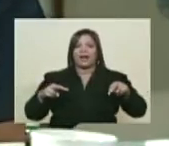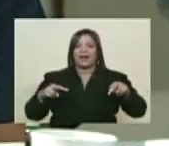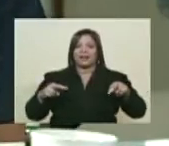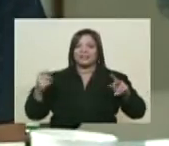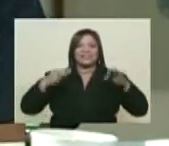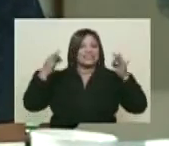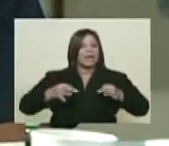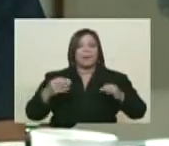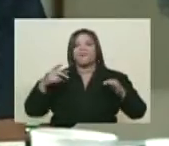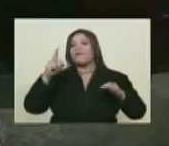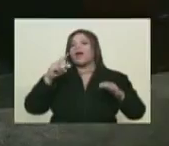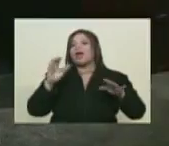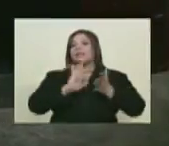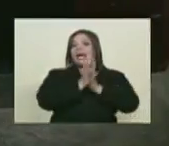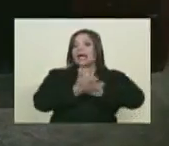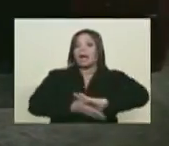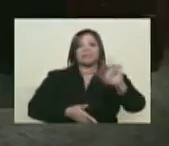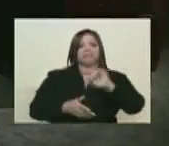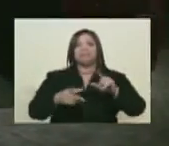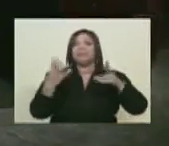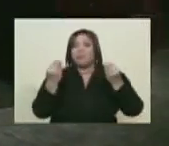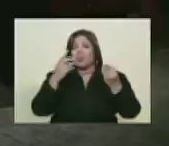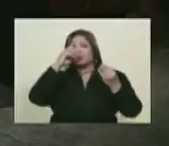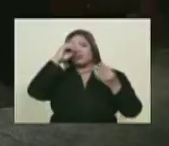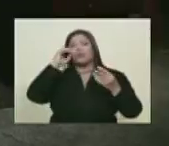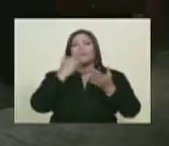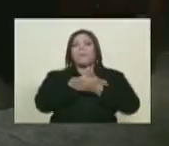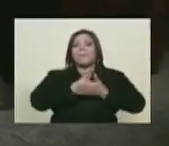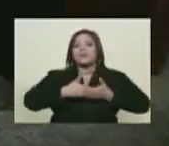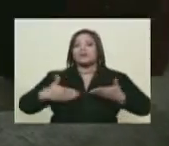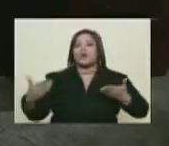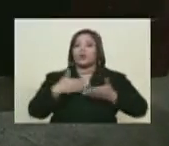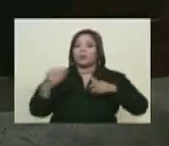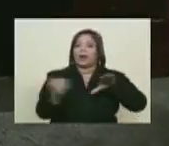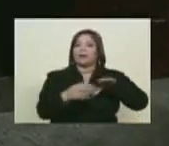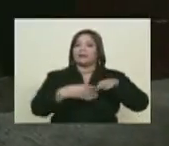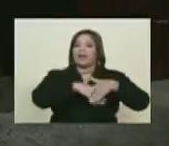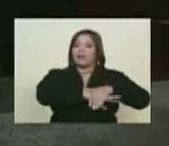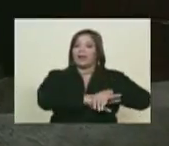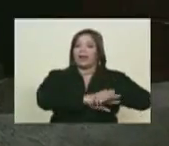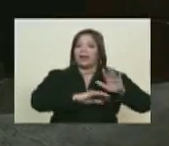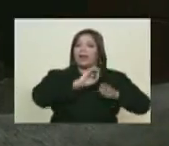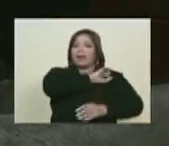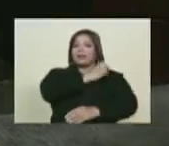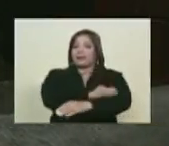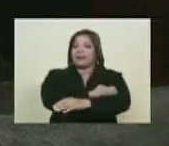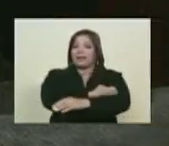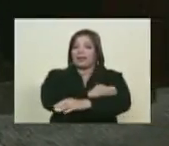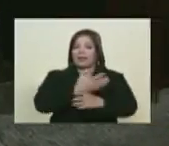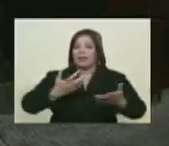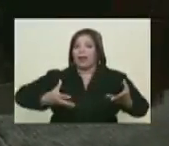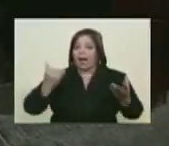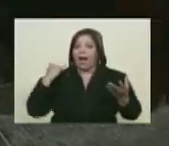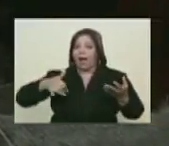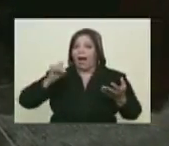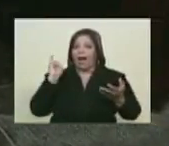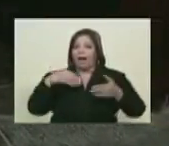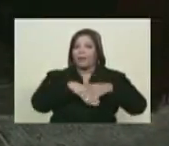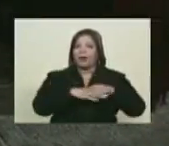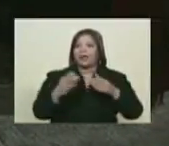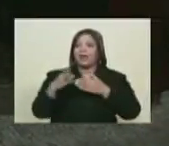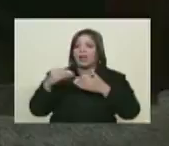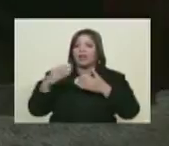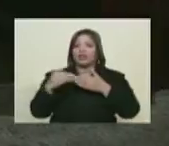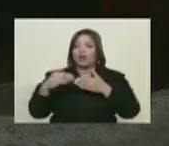petróleo, ni tenemos otro rubro tan importante o tan vasto como la parte energética que nos logre entrar divisas y